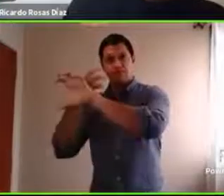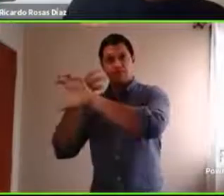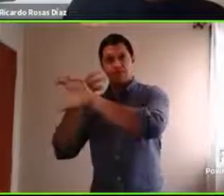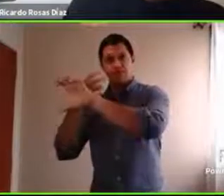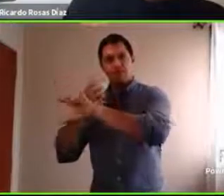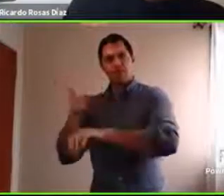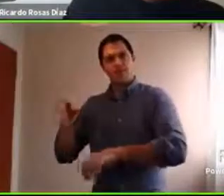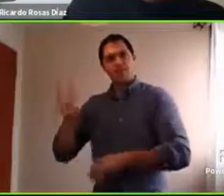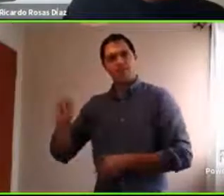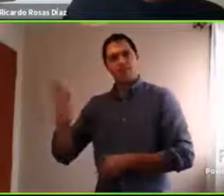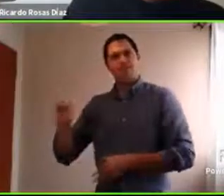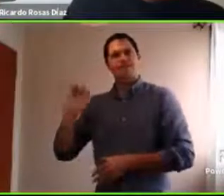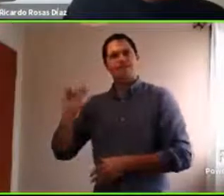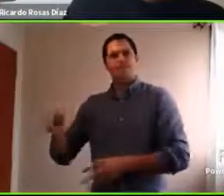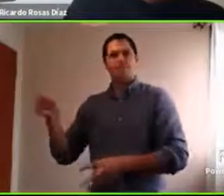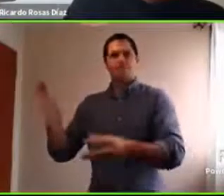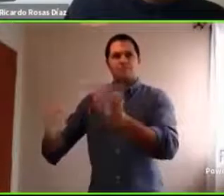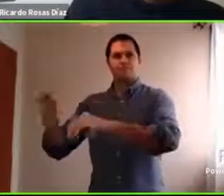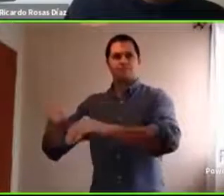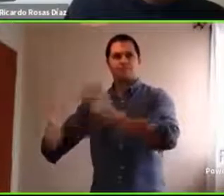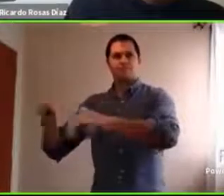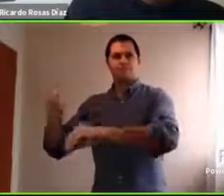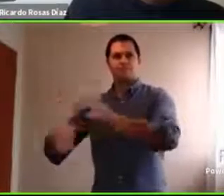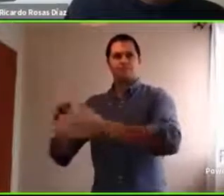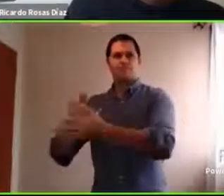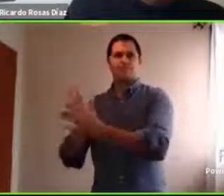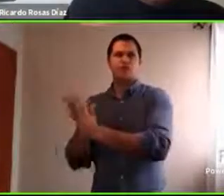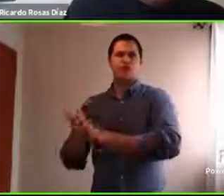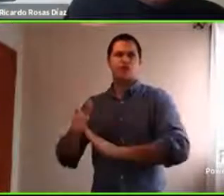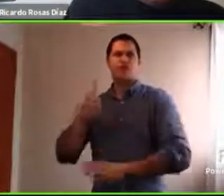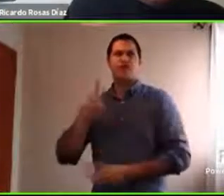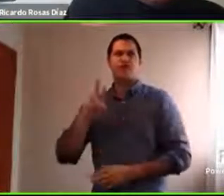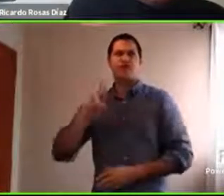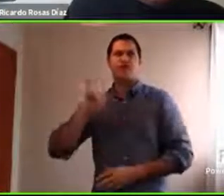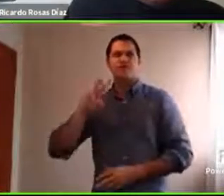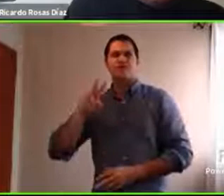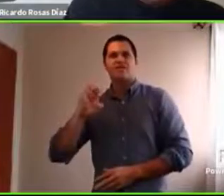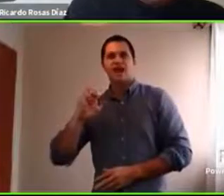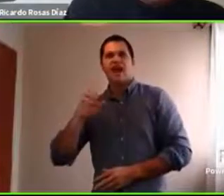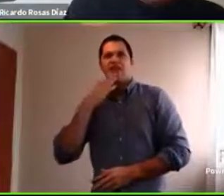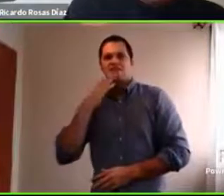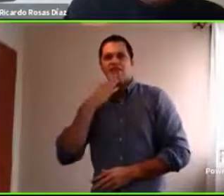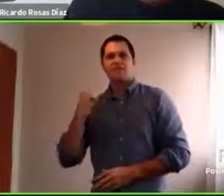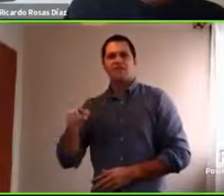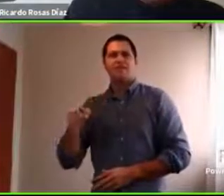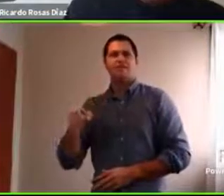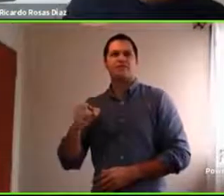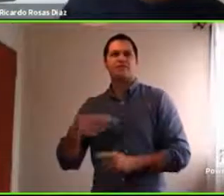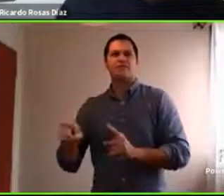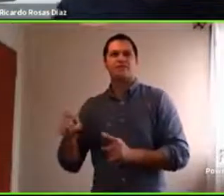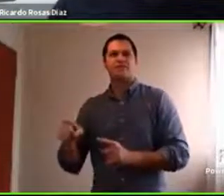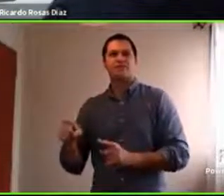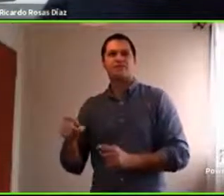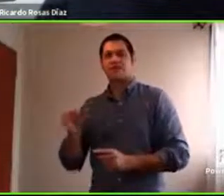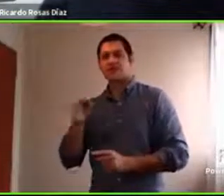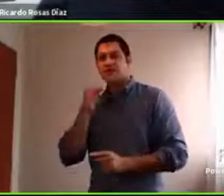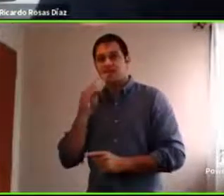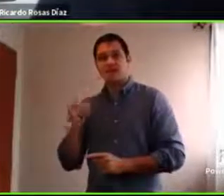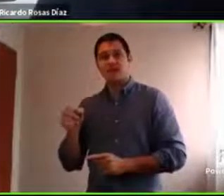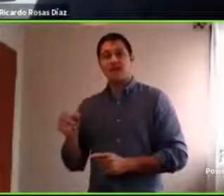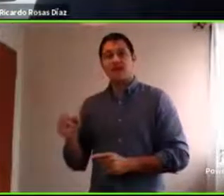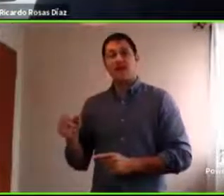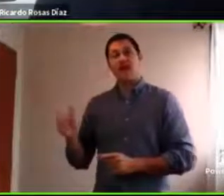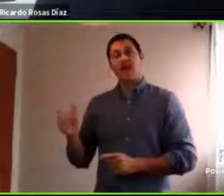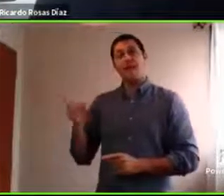conecta el drive, el classroom y todo eso. Un día ella no podía estar entonces su hermana que tiene solamente tres años más